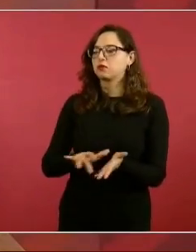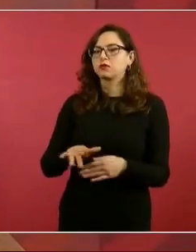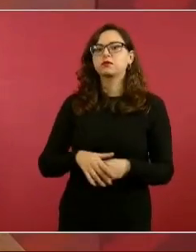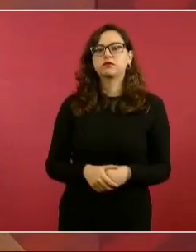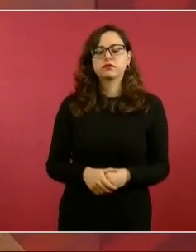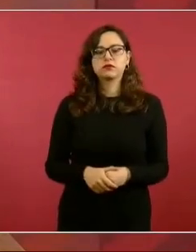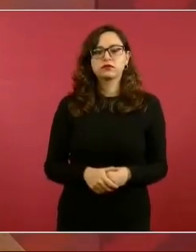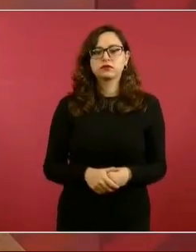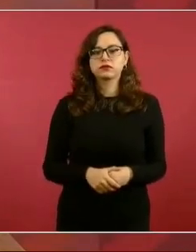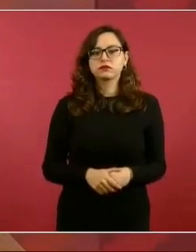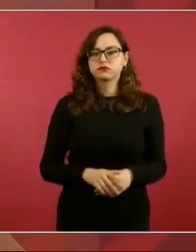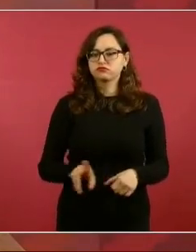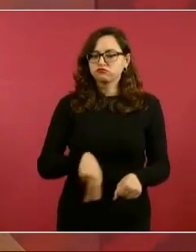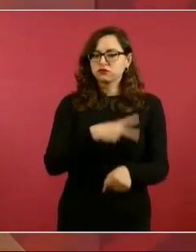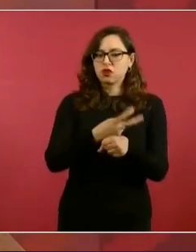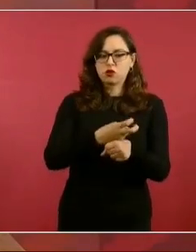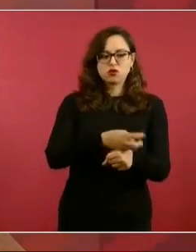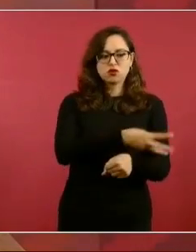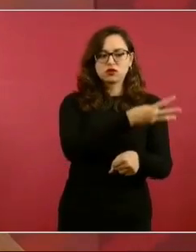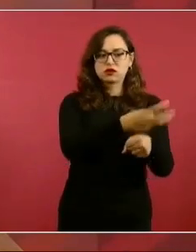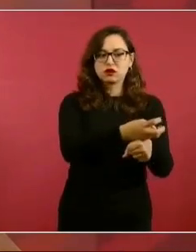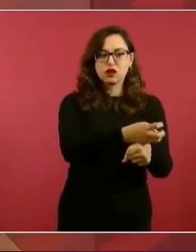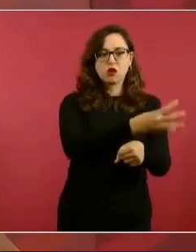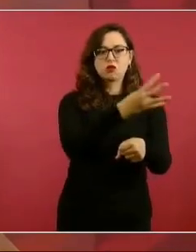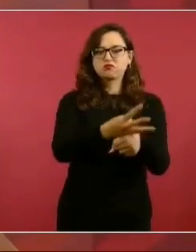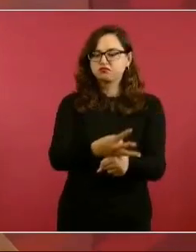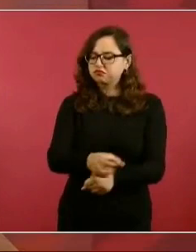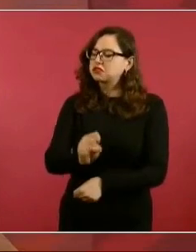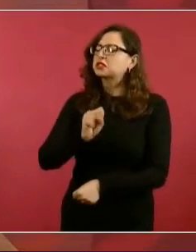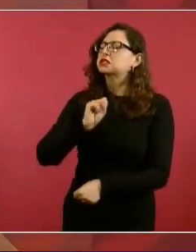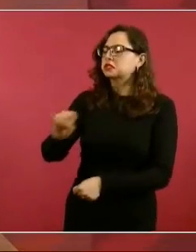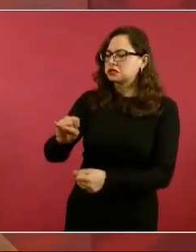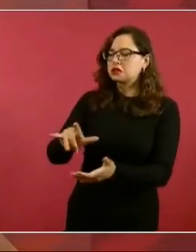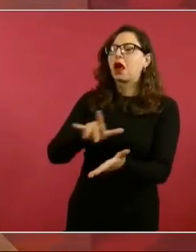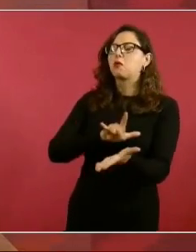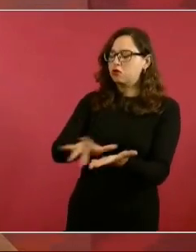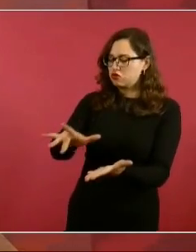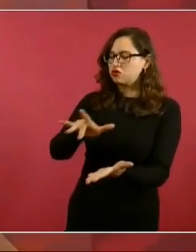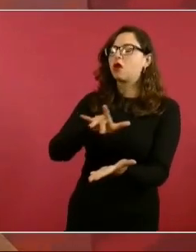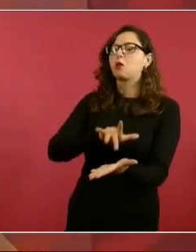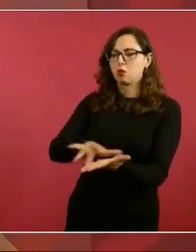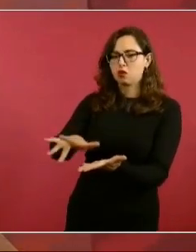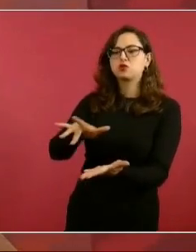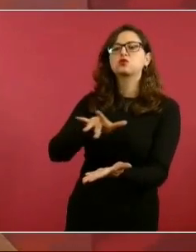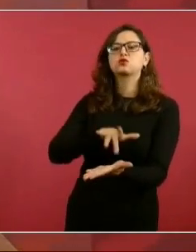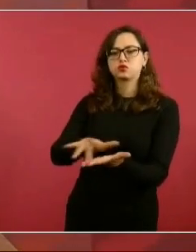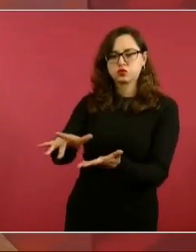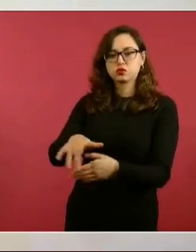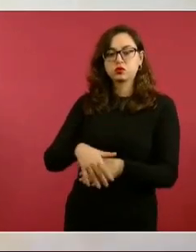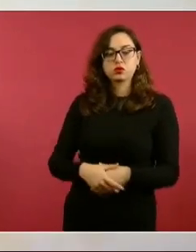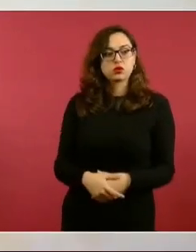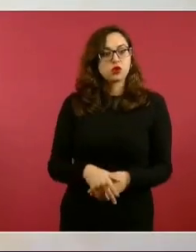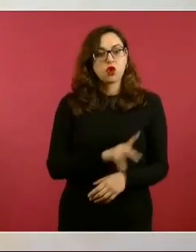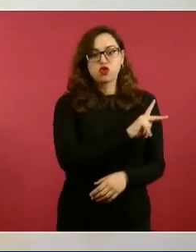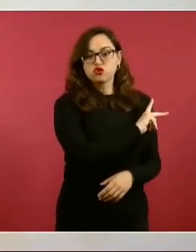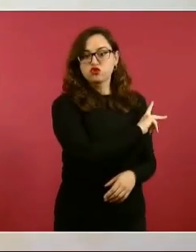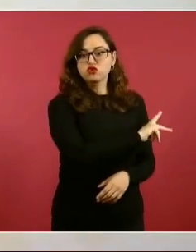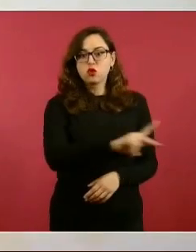Y luego el segundo, el tercero, todos, todos. Y